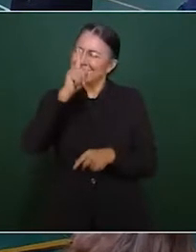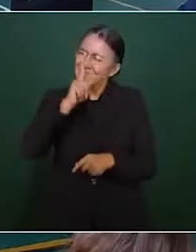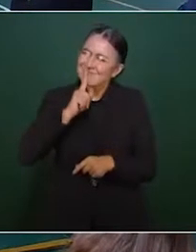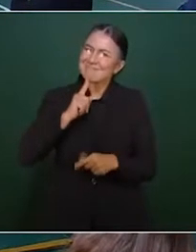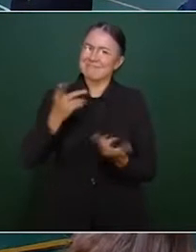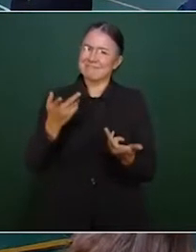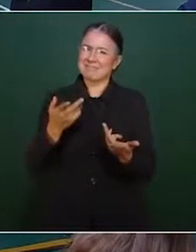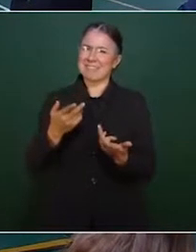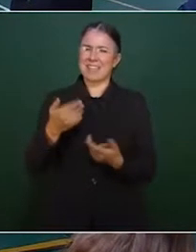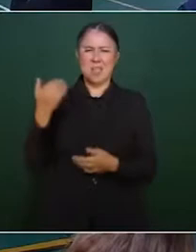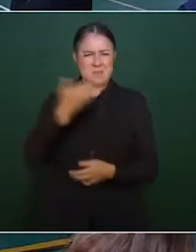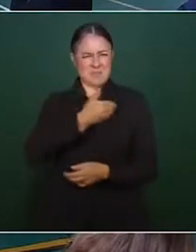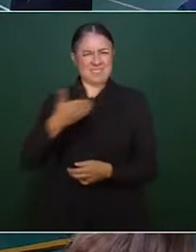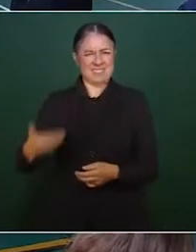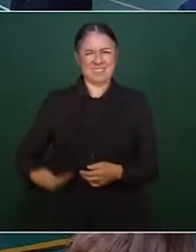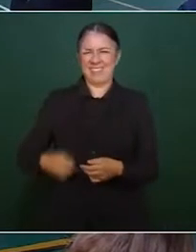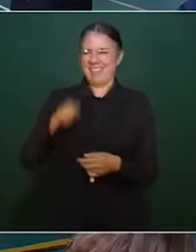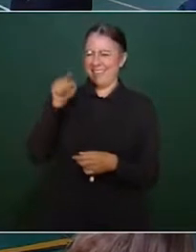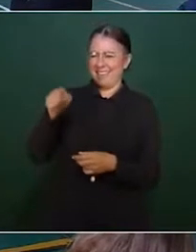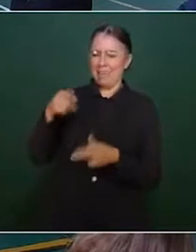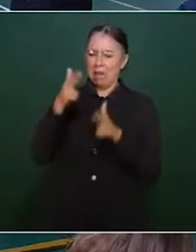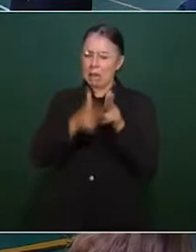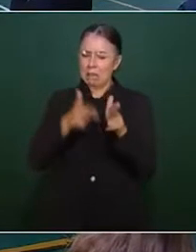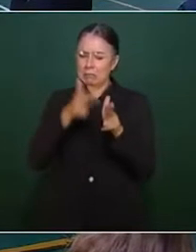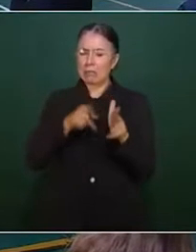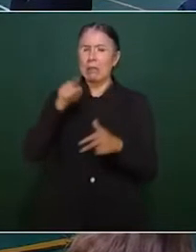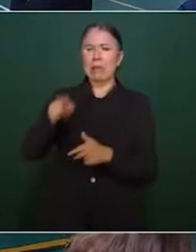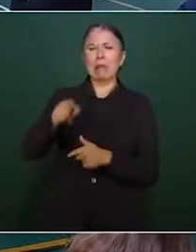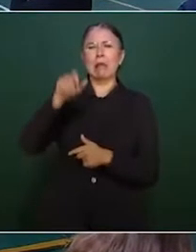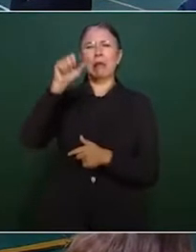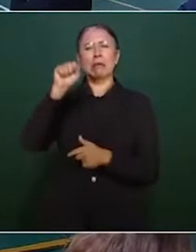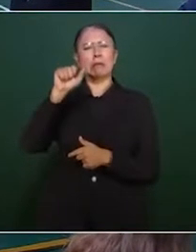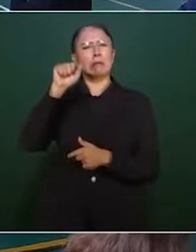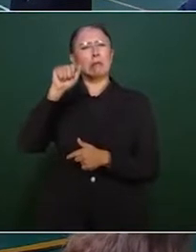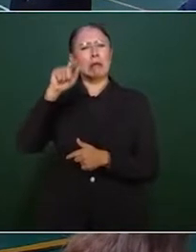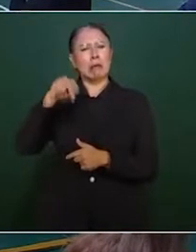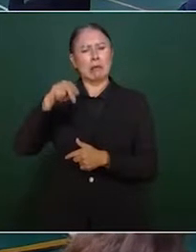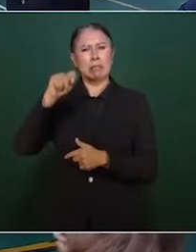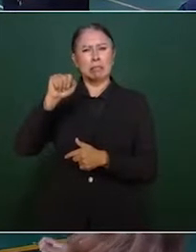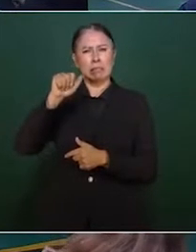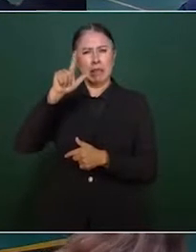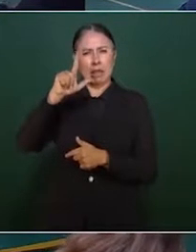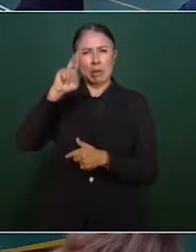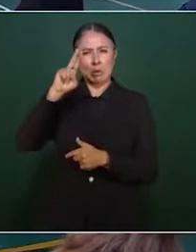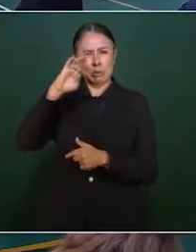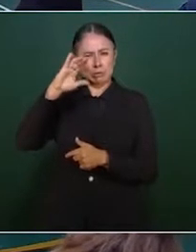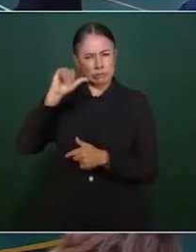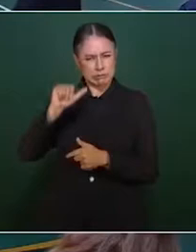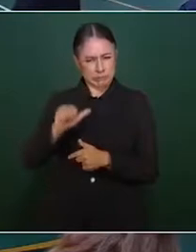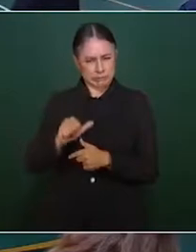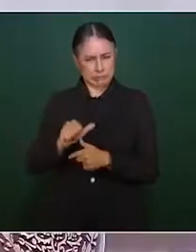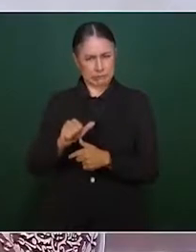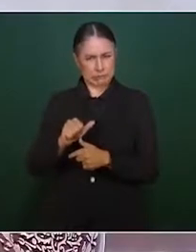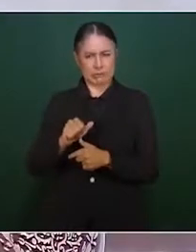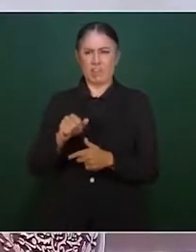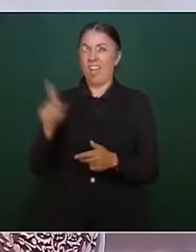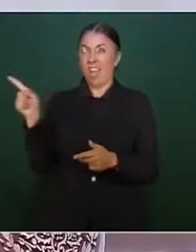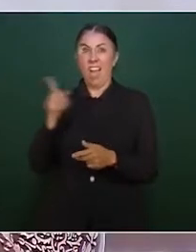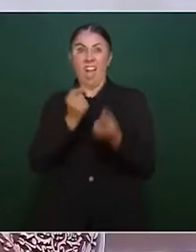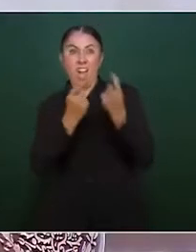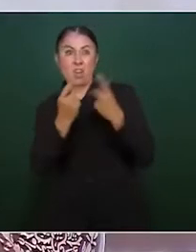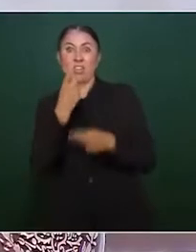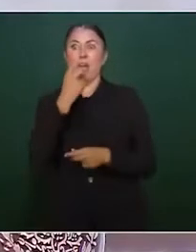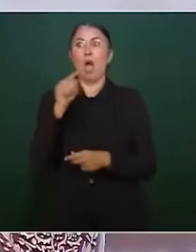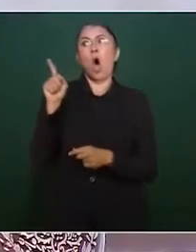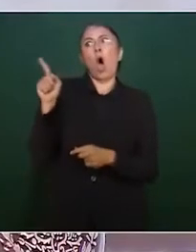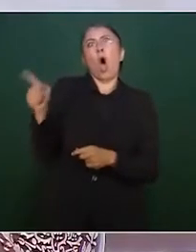En redes y en medios de comunicación dijeron que fue un montaje, que todo se filmó en un simulador, que se